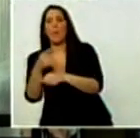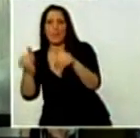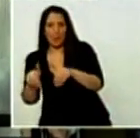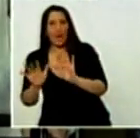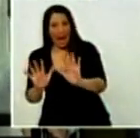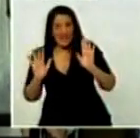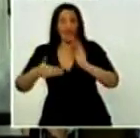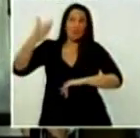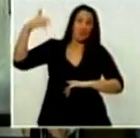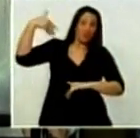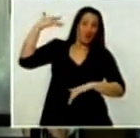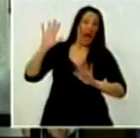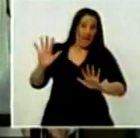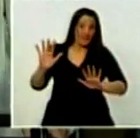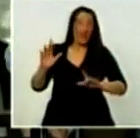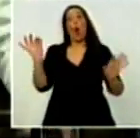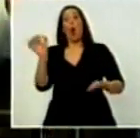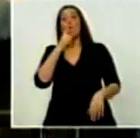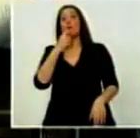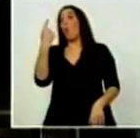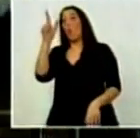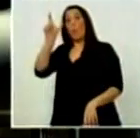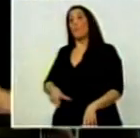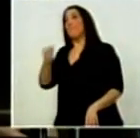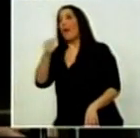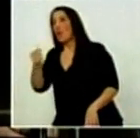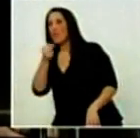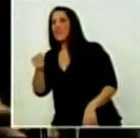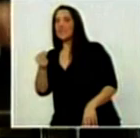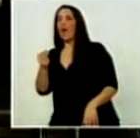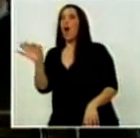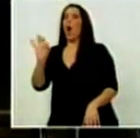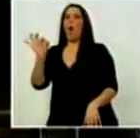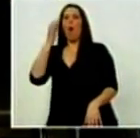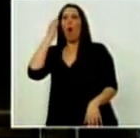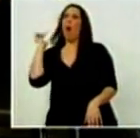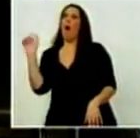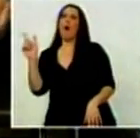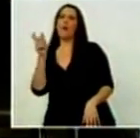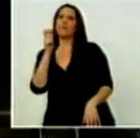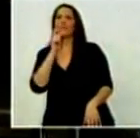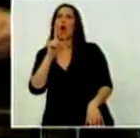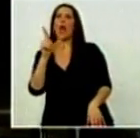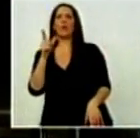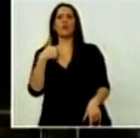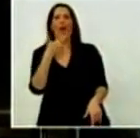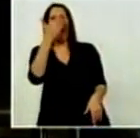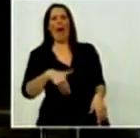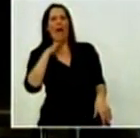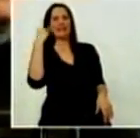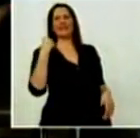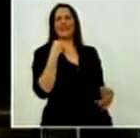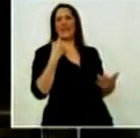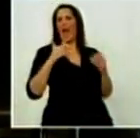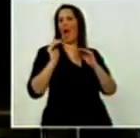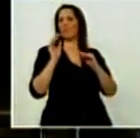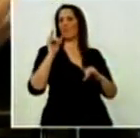donde cuando un periodista o un analista no dice que soy linda, alta y rubia y de